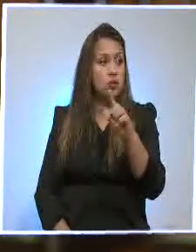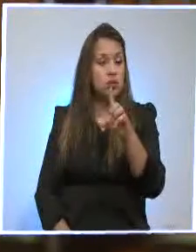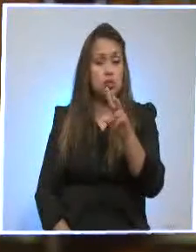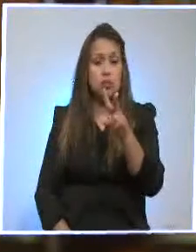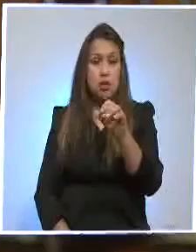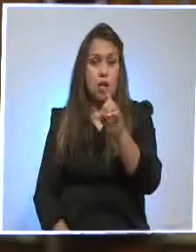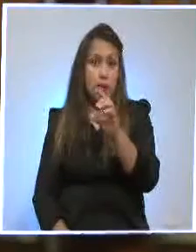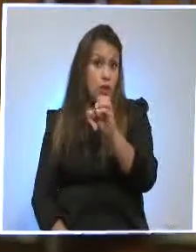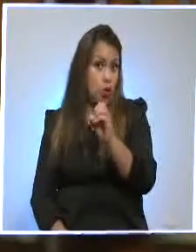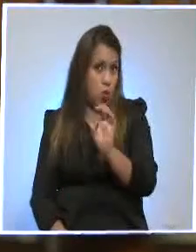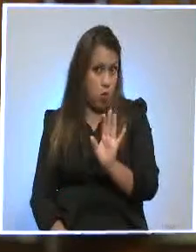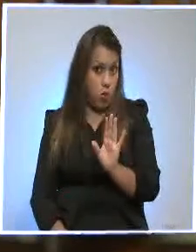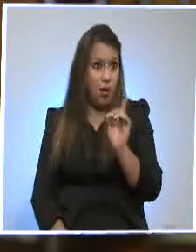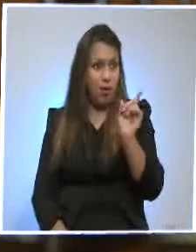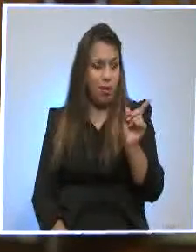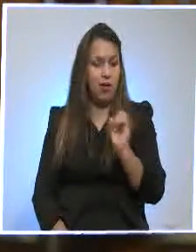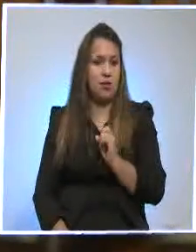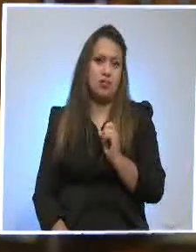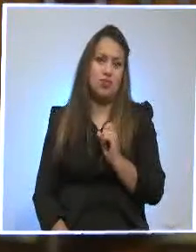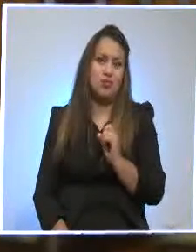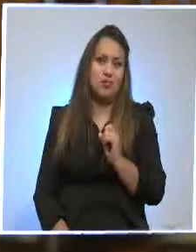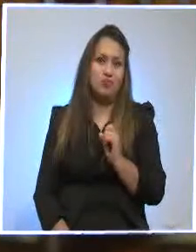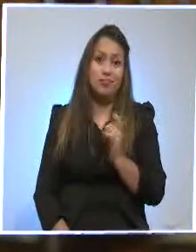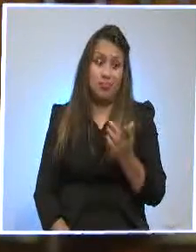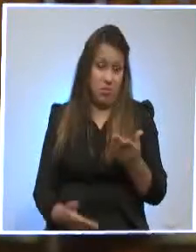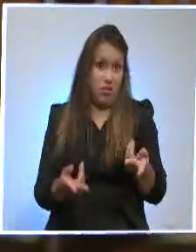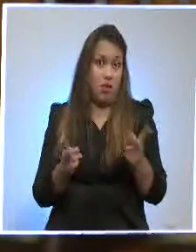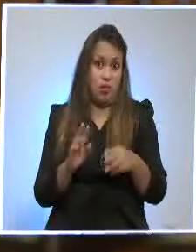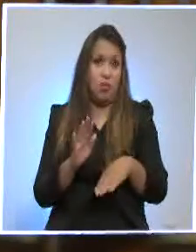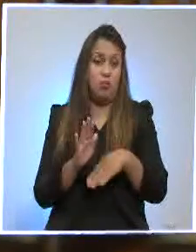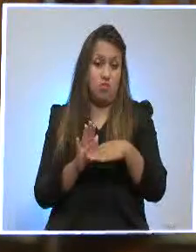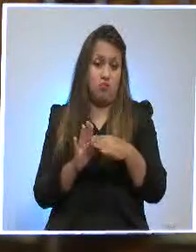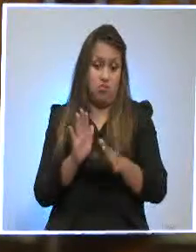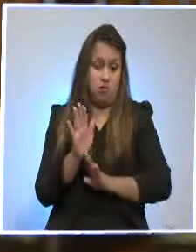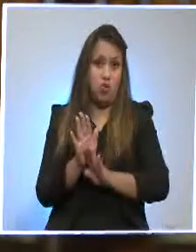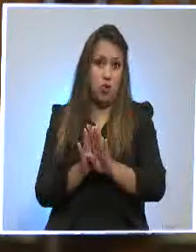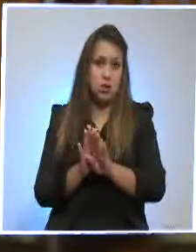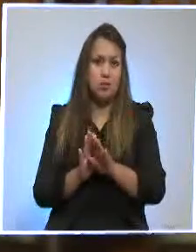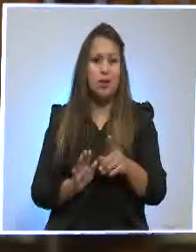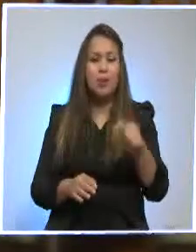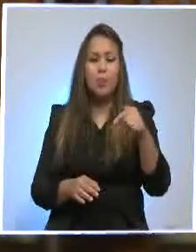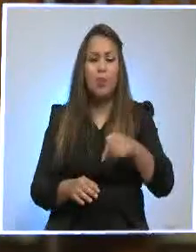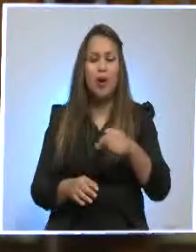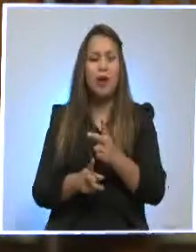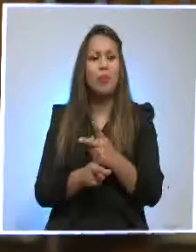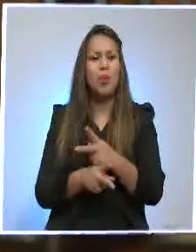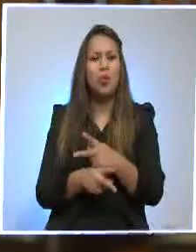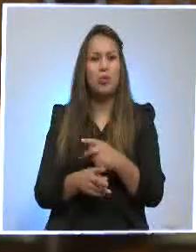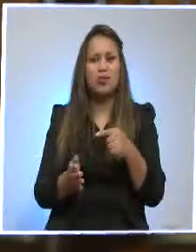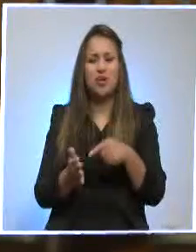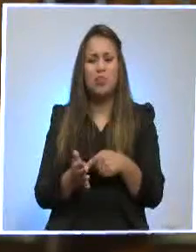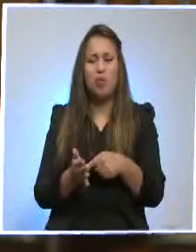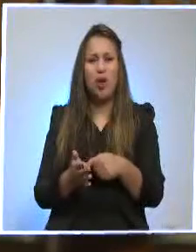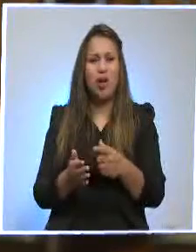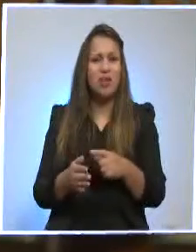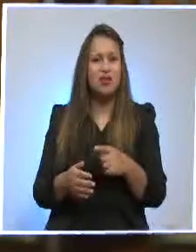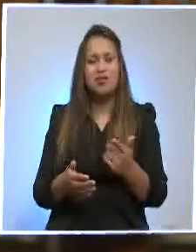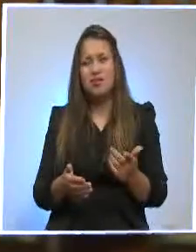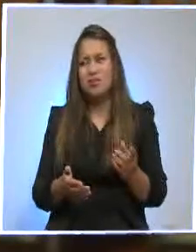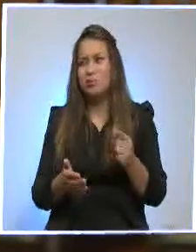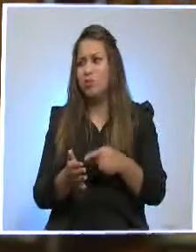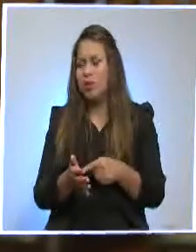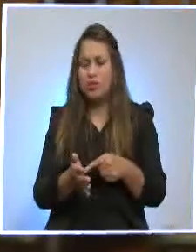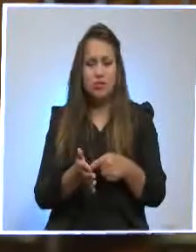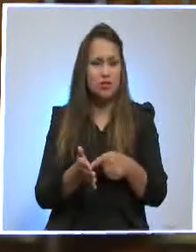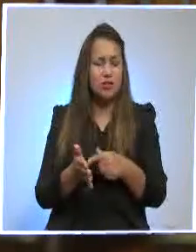cerrado, más bien, como le decía, esto de las salvaguardas, son medidas que dan señales a los inversionistas de demasiado proteccionismo y desde esa óptica